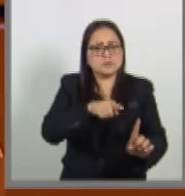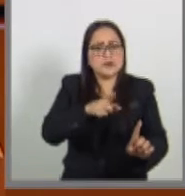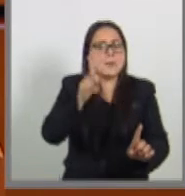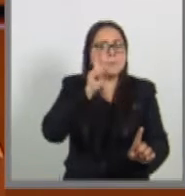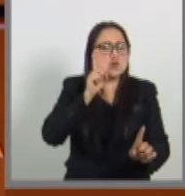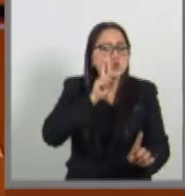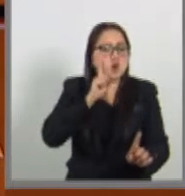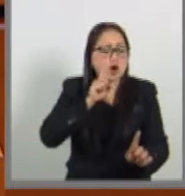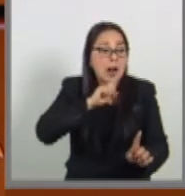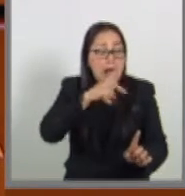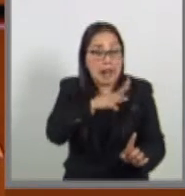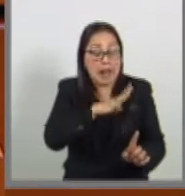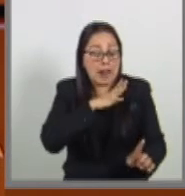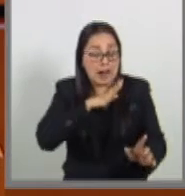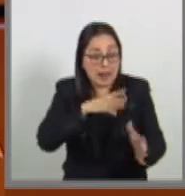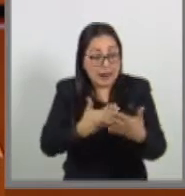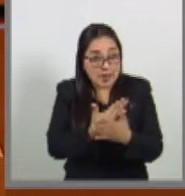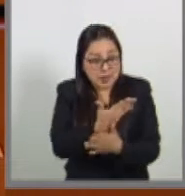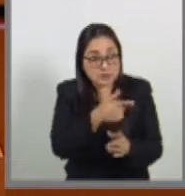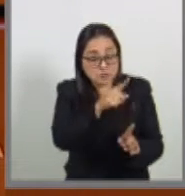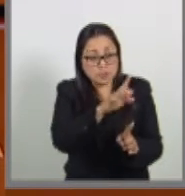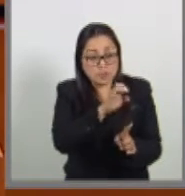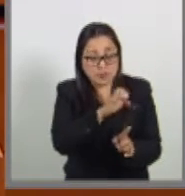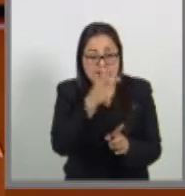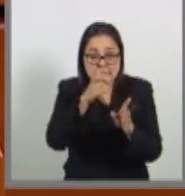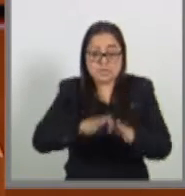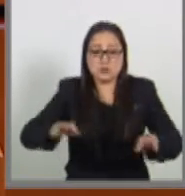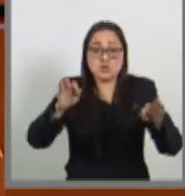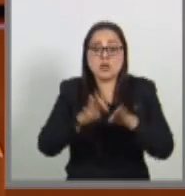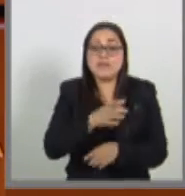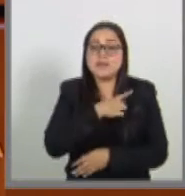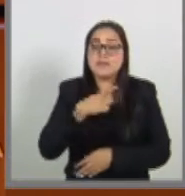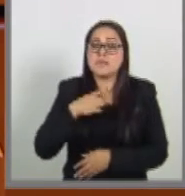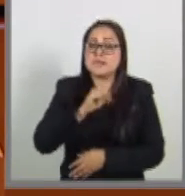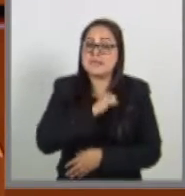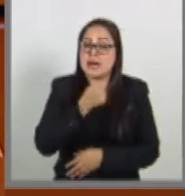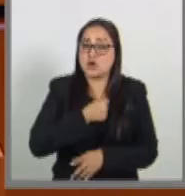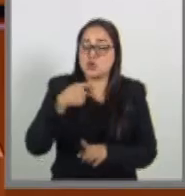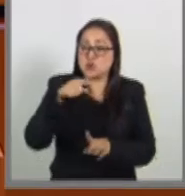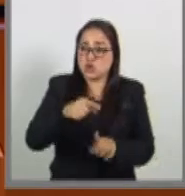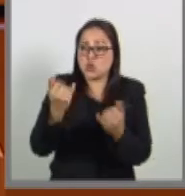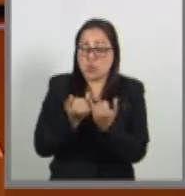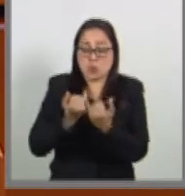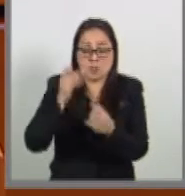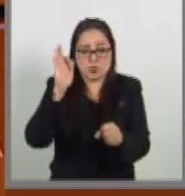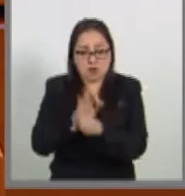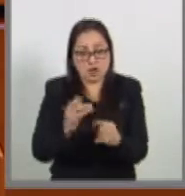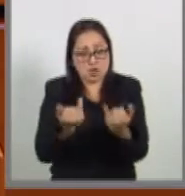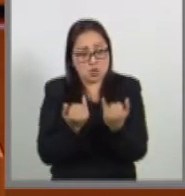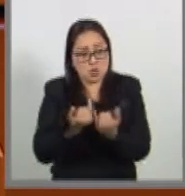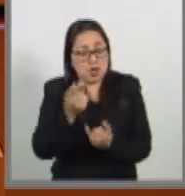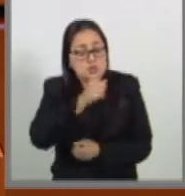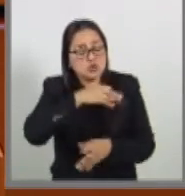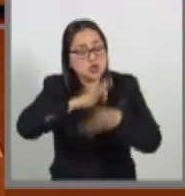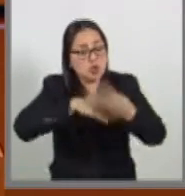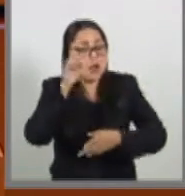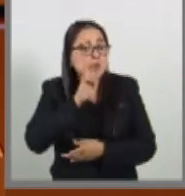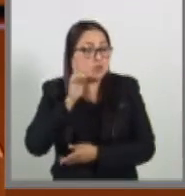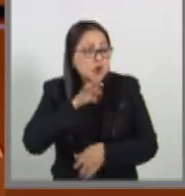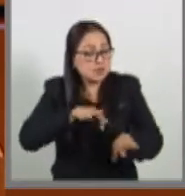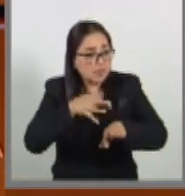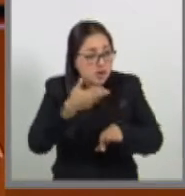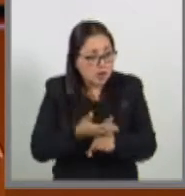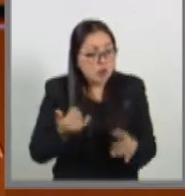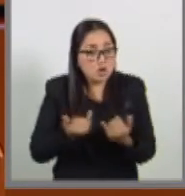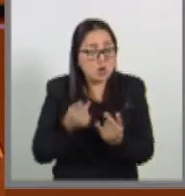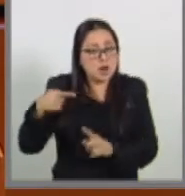contingencia que obliga a proteger la salud, el empleo y el ingreso de todas las madres trabajadoras, sin duda es un avance